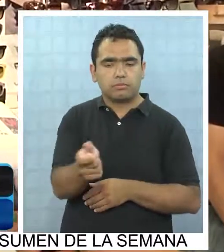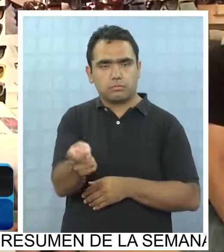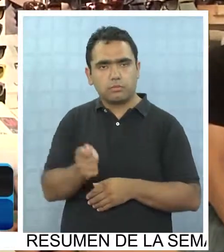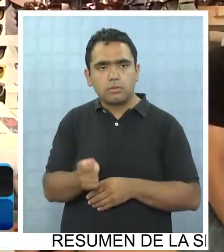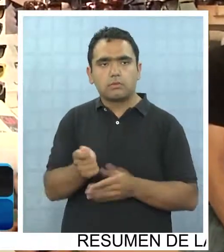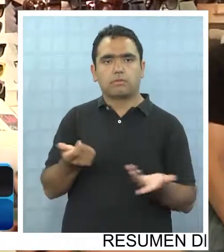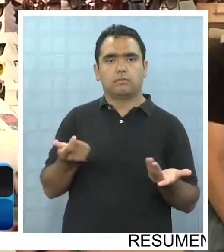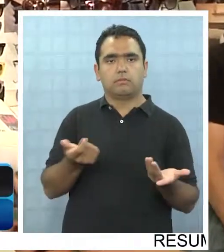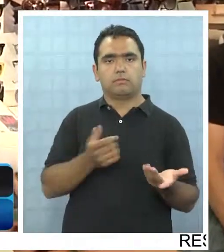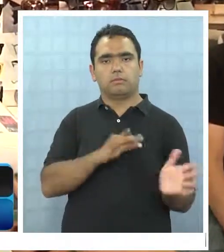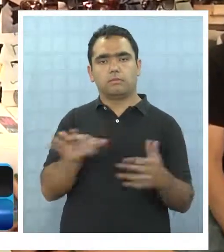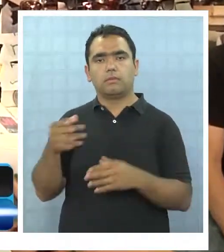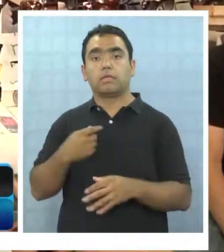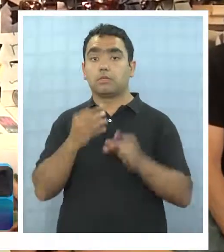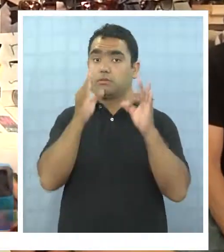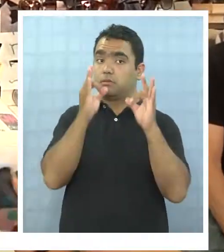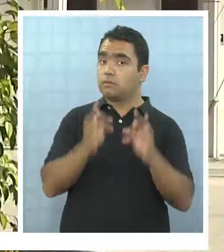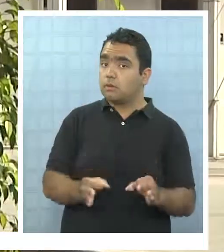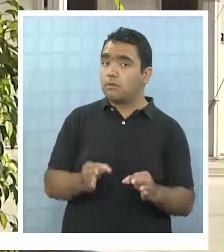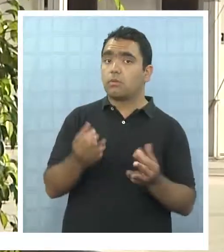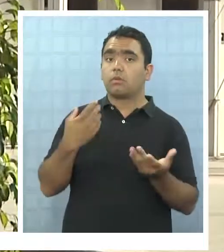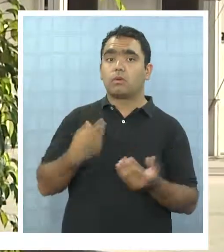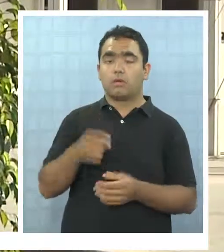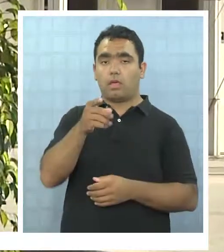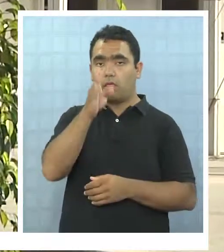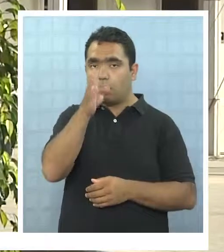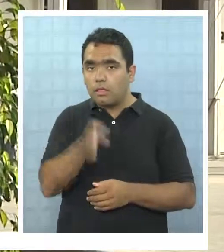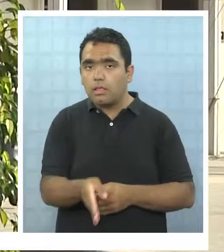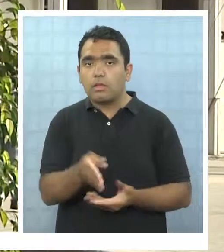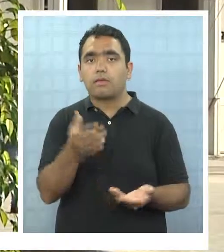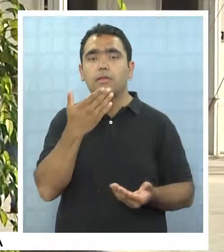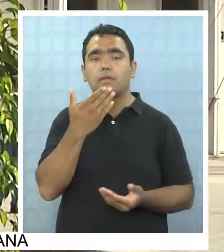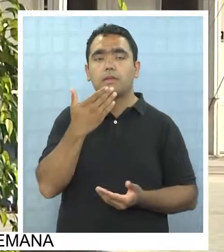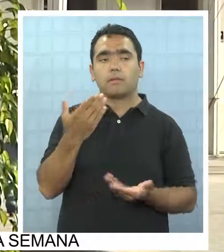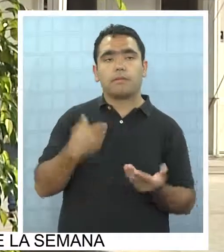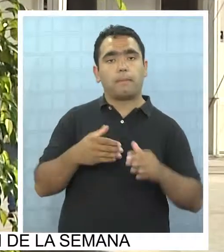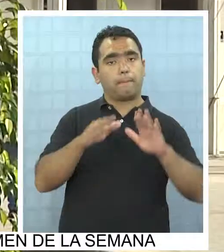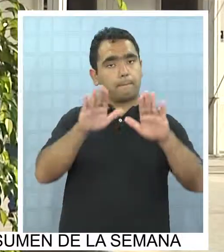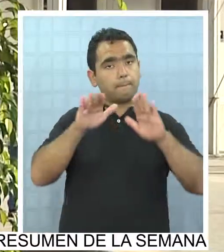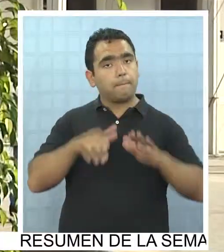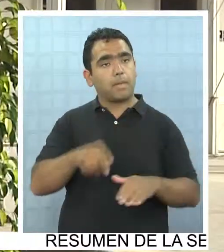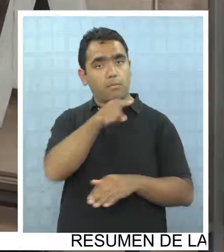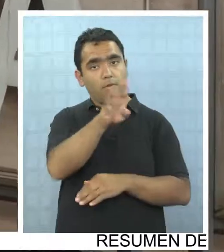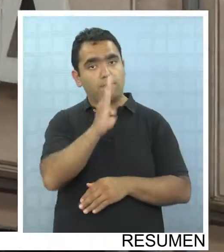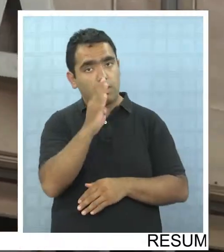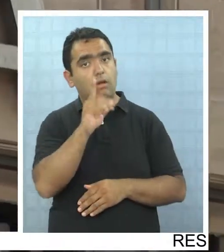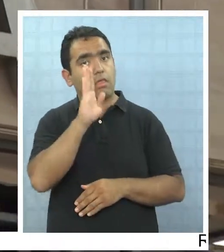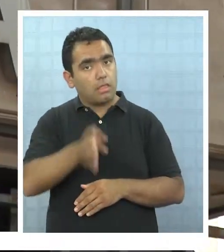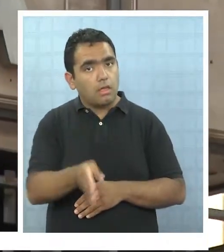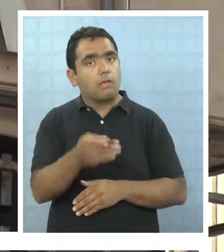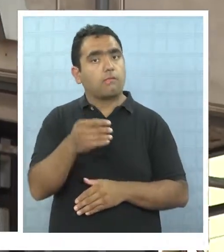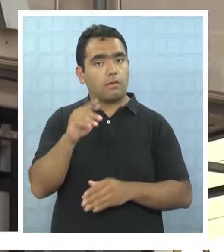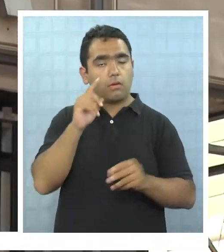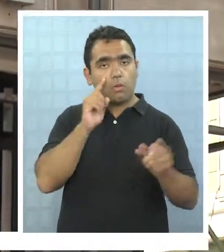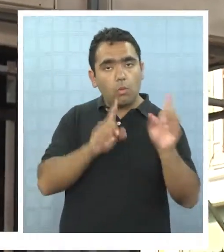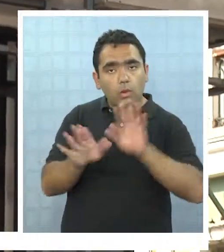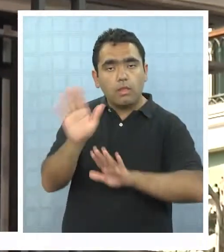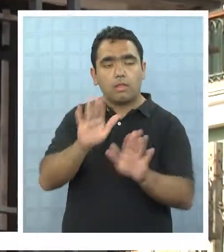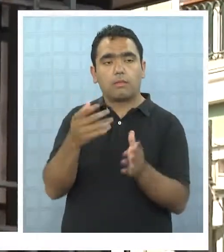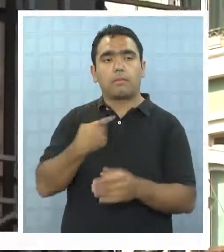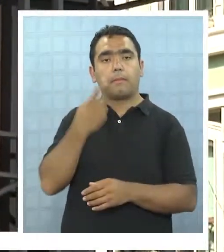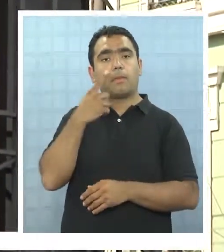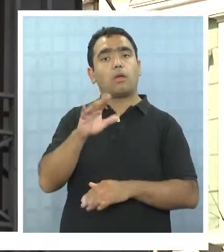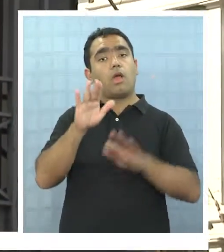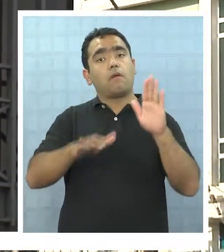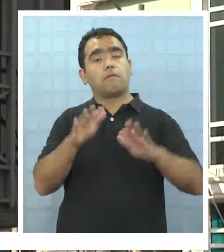rápido posible y me queda más cerca del trabajo que ir al banco. Si bien la seguridad en los cajeros automáticos debe ser ofrecida por la misma entidad bancaria,